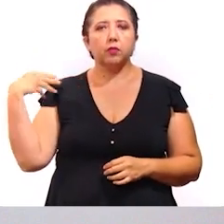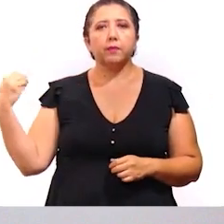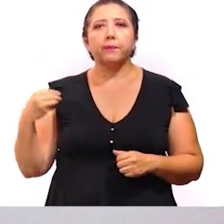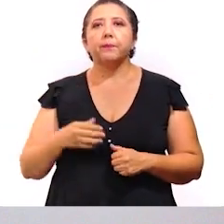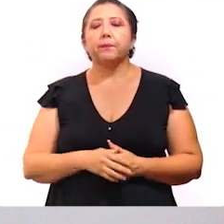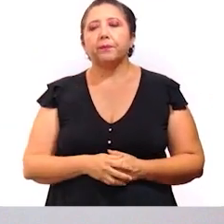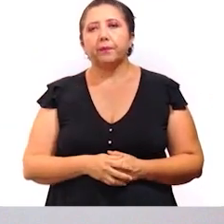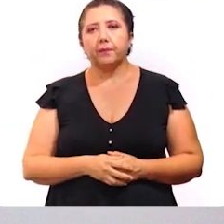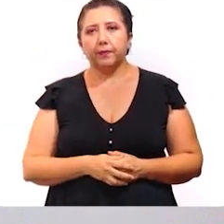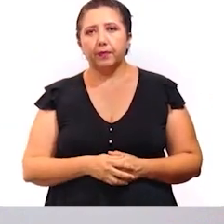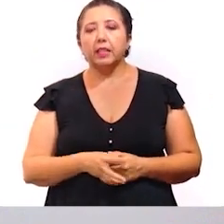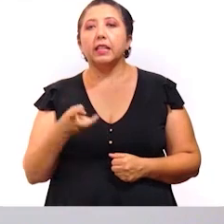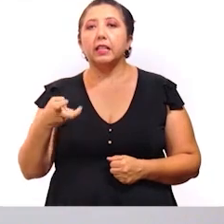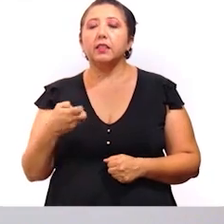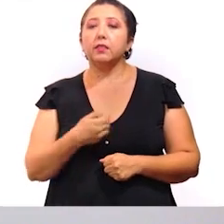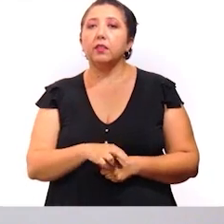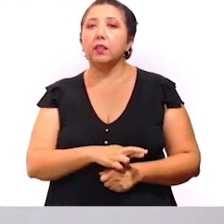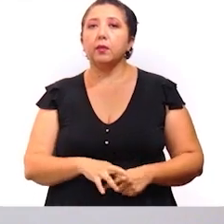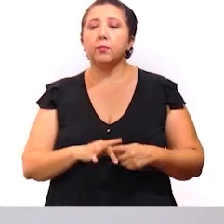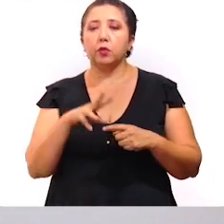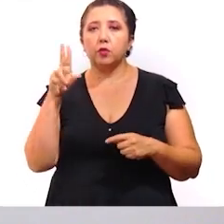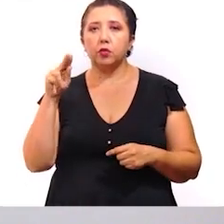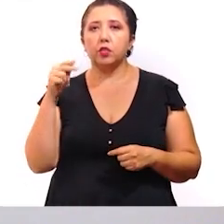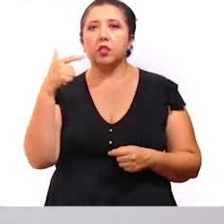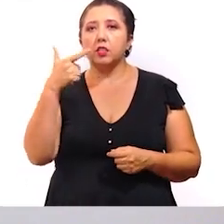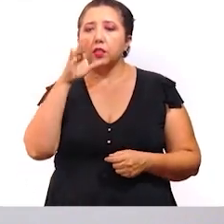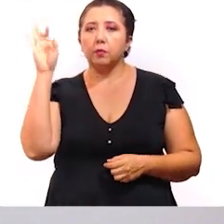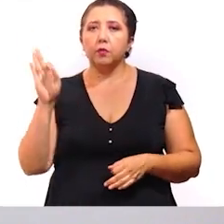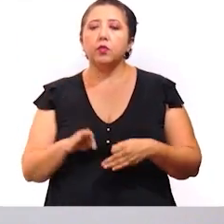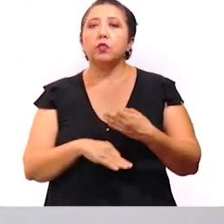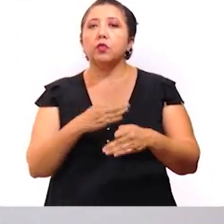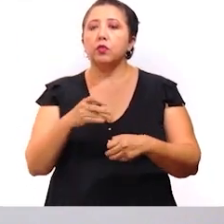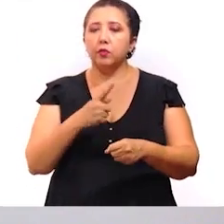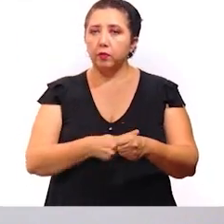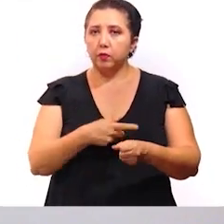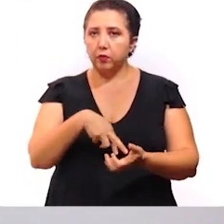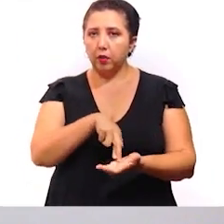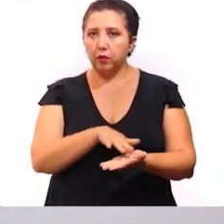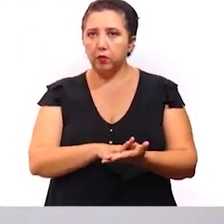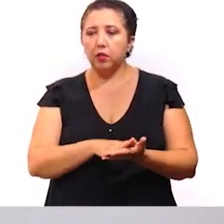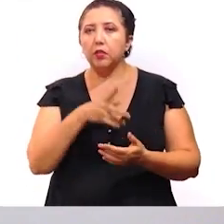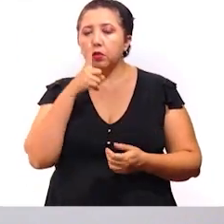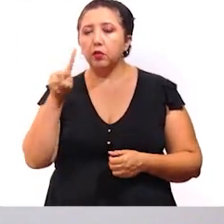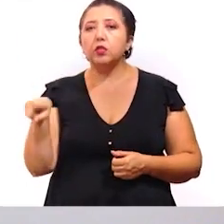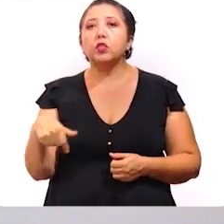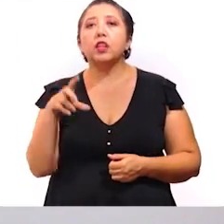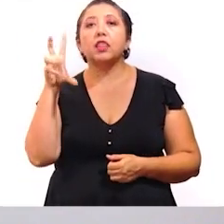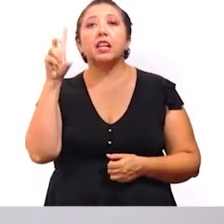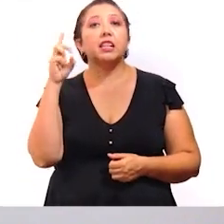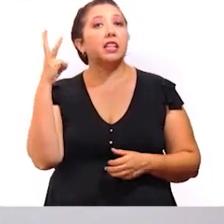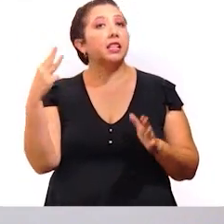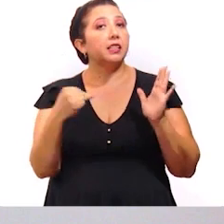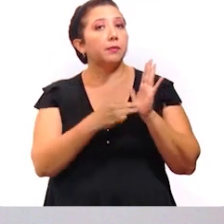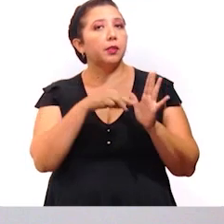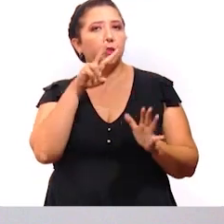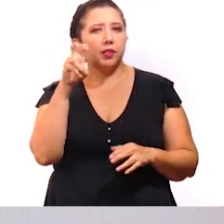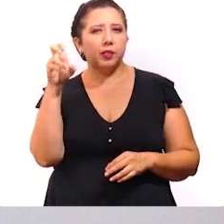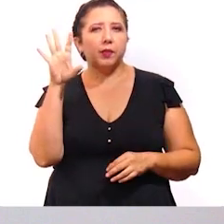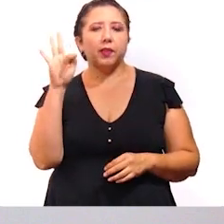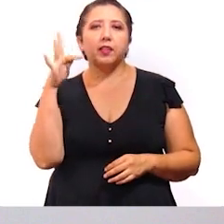pueden contagiar. Esta cifra representa el 87% del total de contagios registrados, que son 33 mil